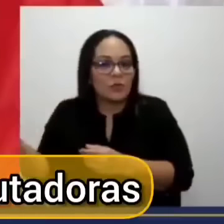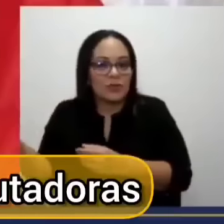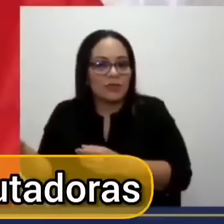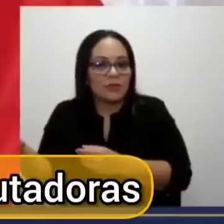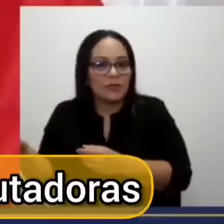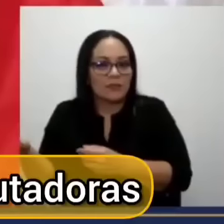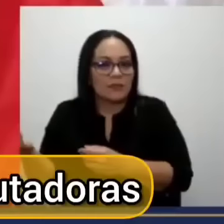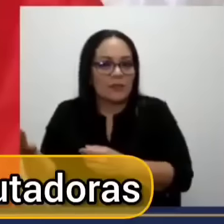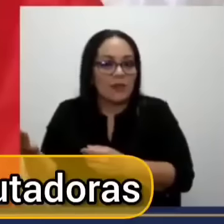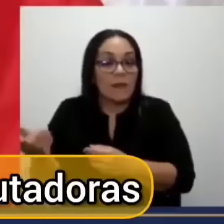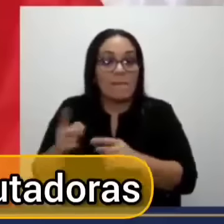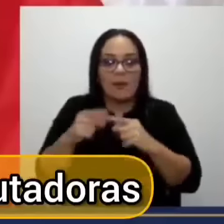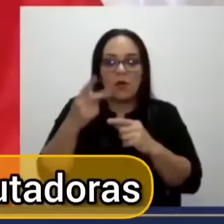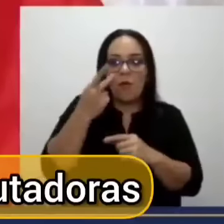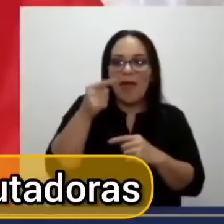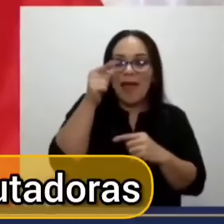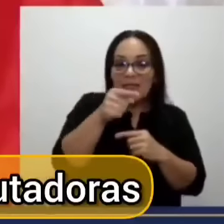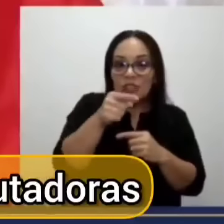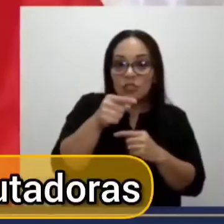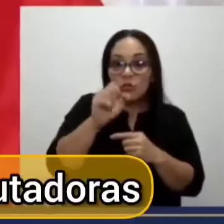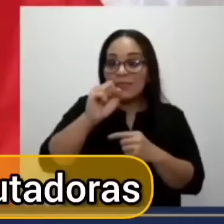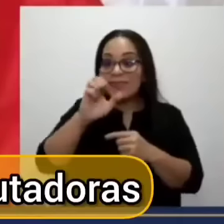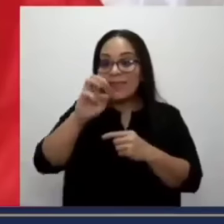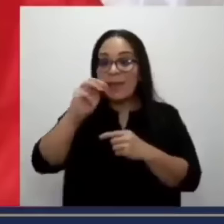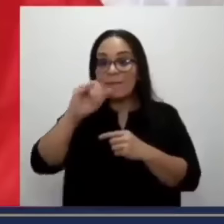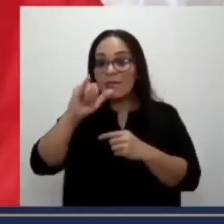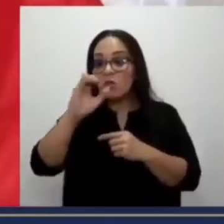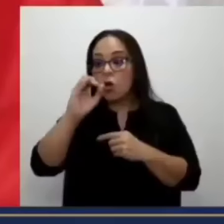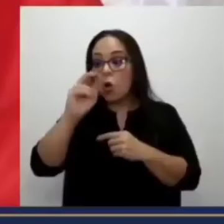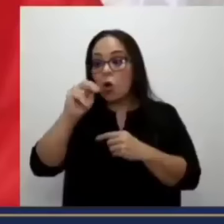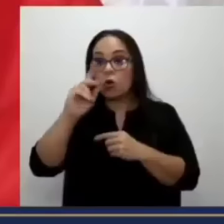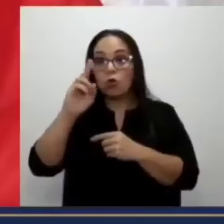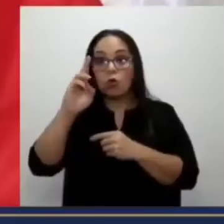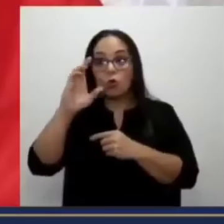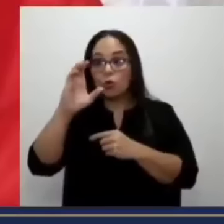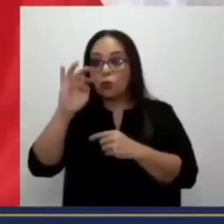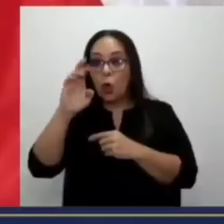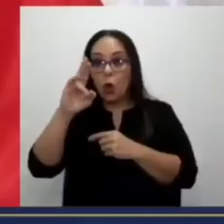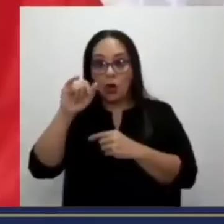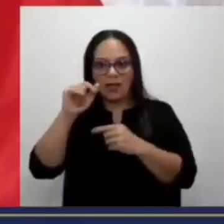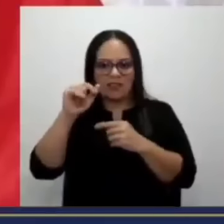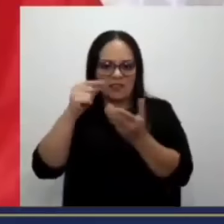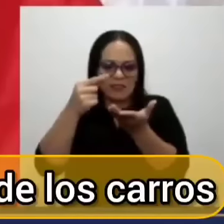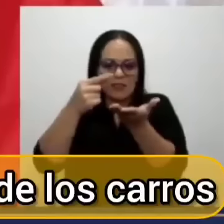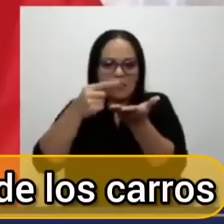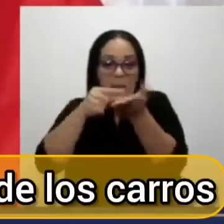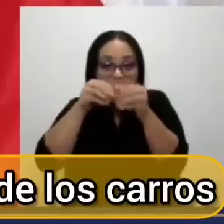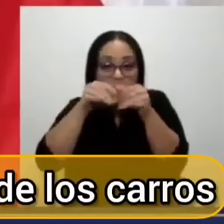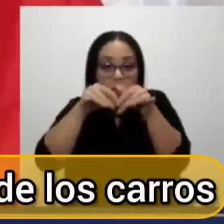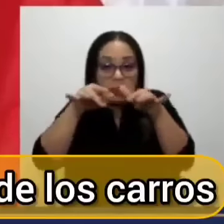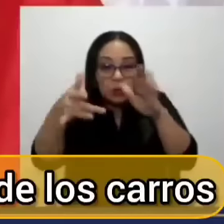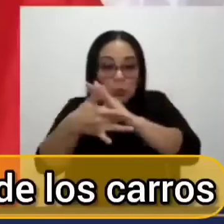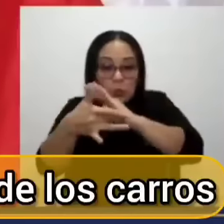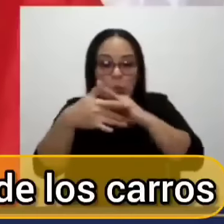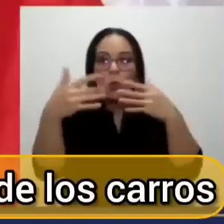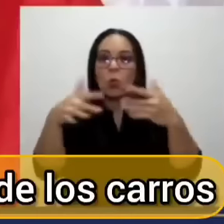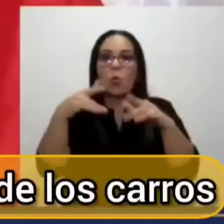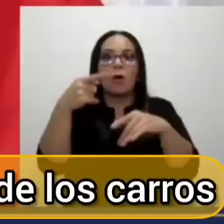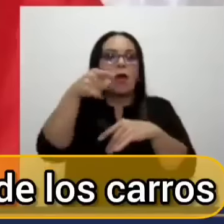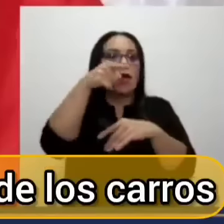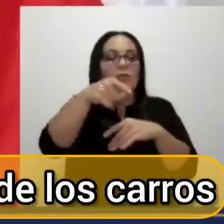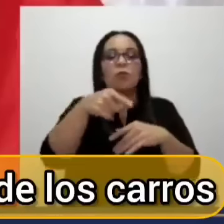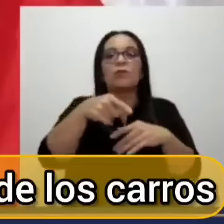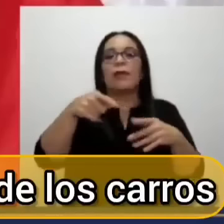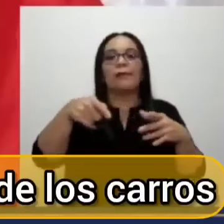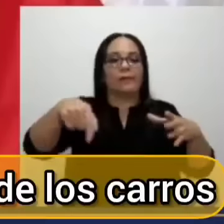semiconductores de las computadoras, de los teléfonos celulares, de las máquinas lavadoras de